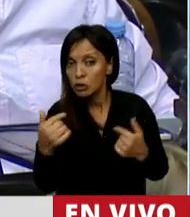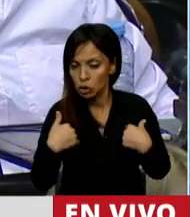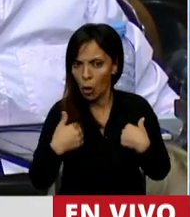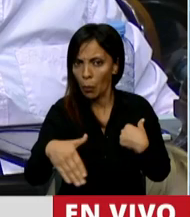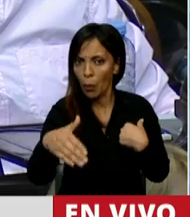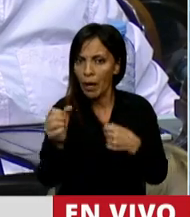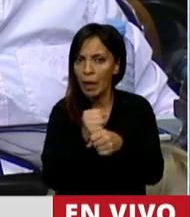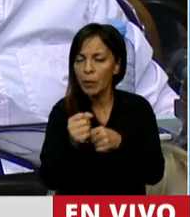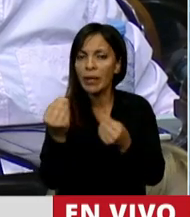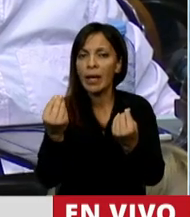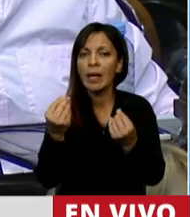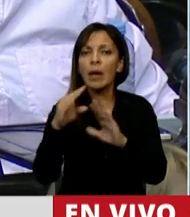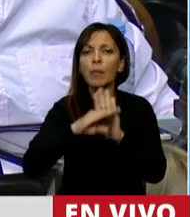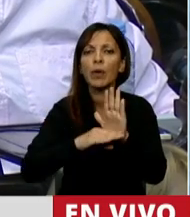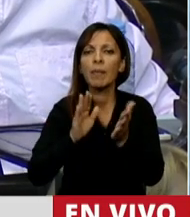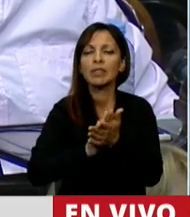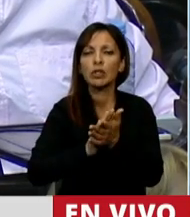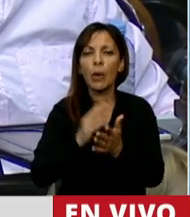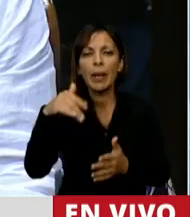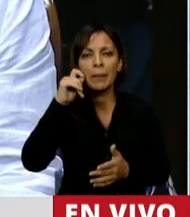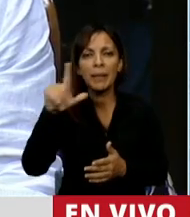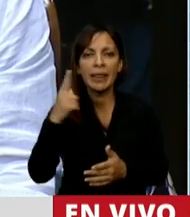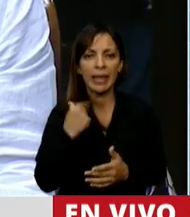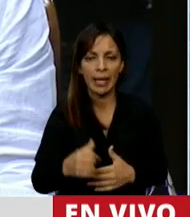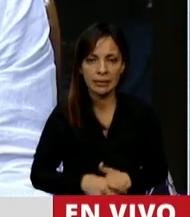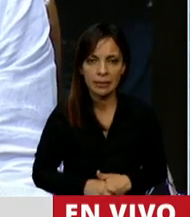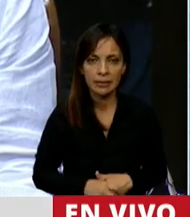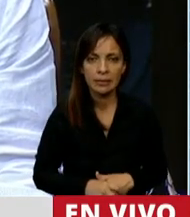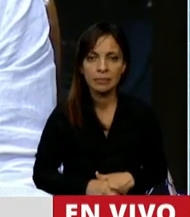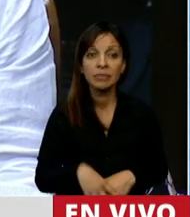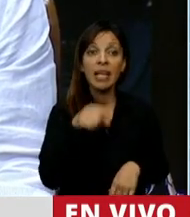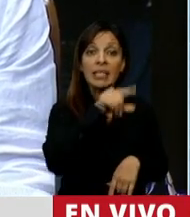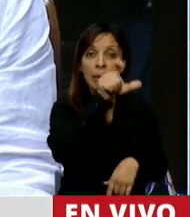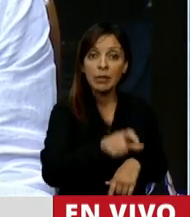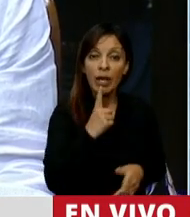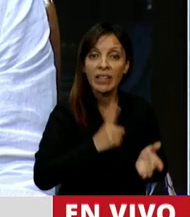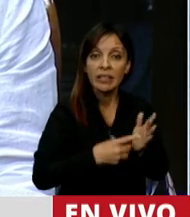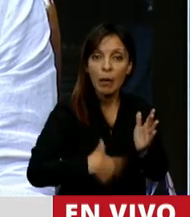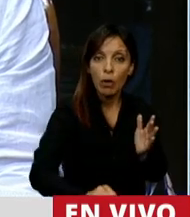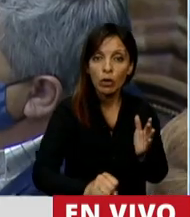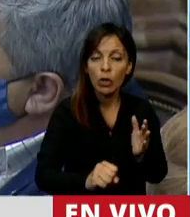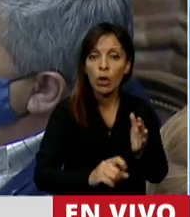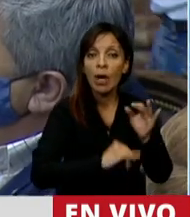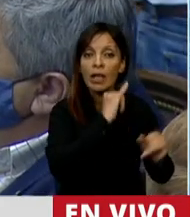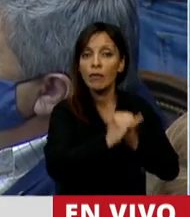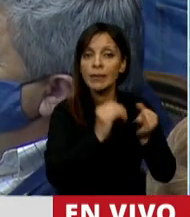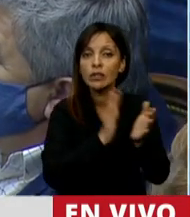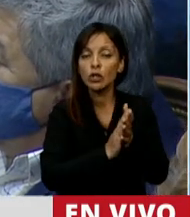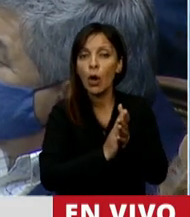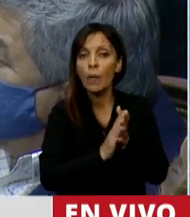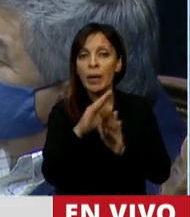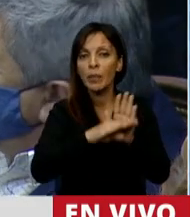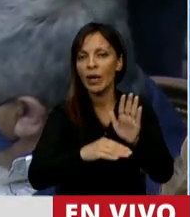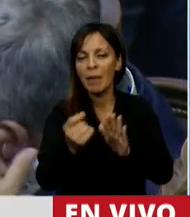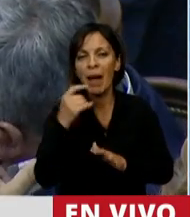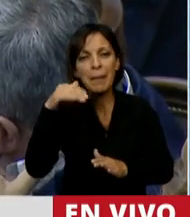al programa de los mil días. Esa persona no puede ser informada del programa de los mil días, no lo va a poder hacer. Digo una incoherencia.